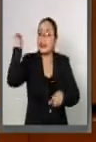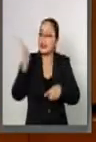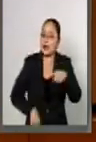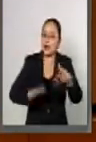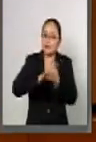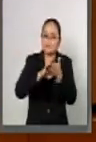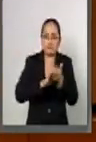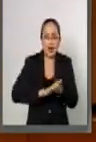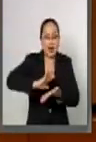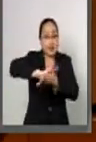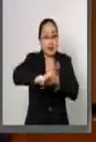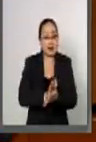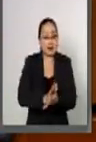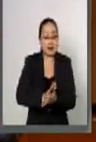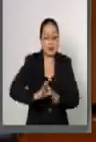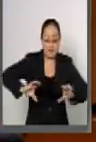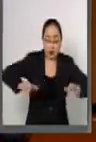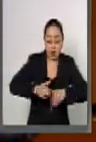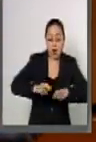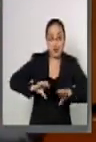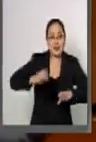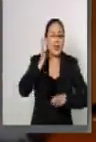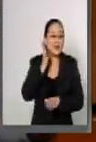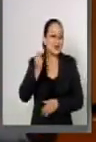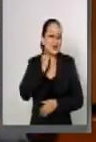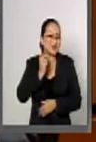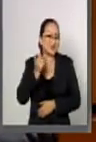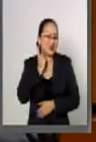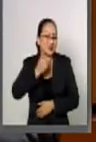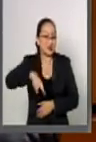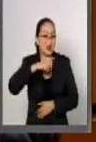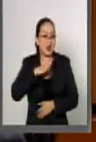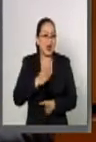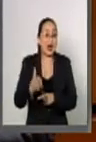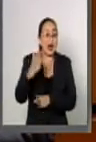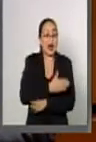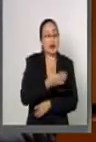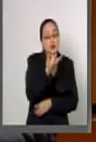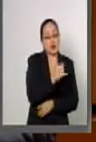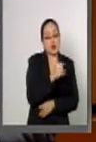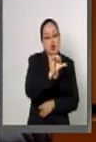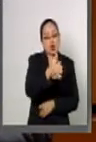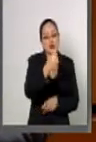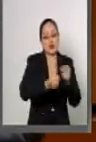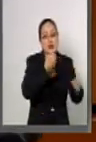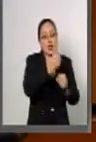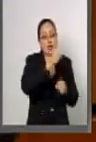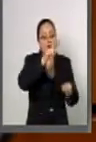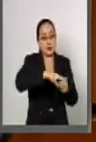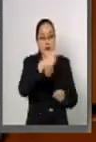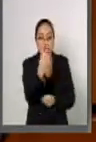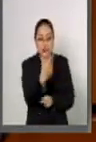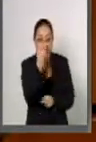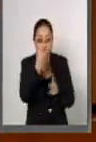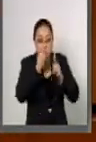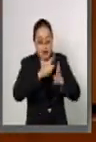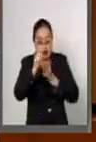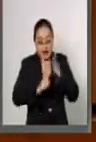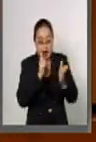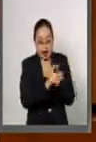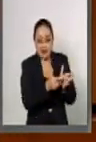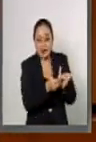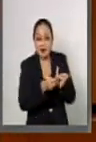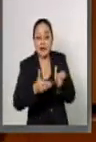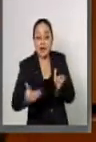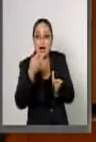el Congreso de la Unión y que entró en vigor desde el 11 de junio del 2003 para darse